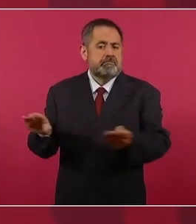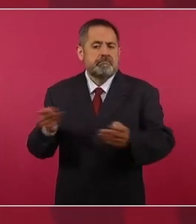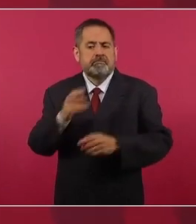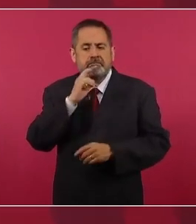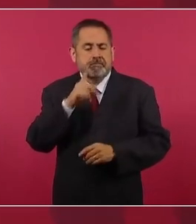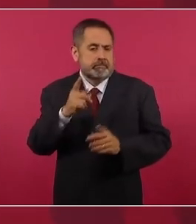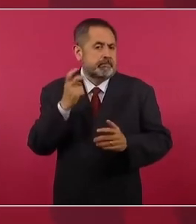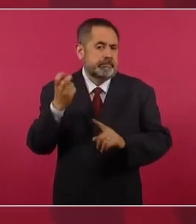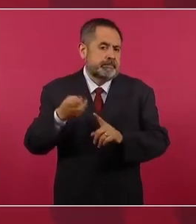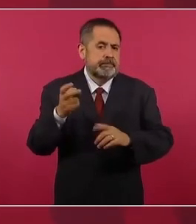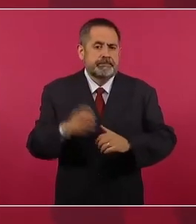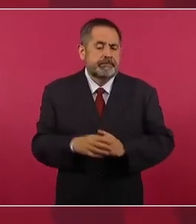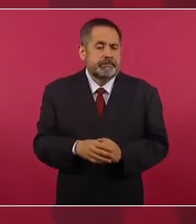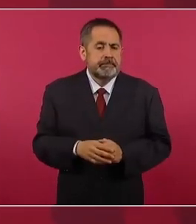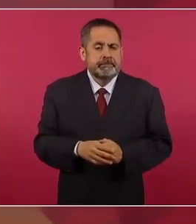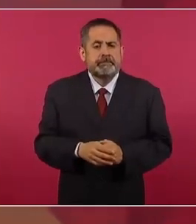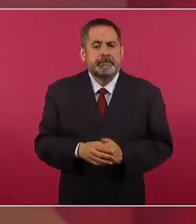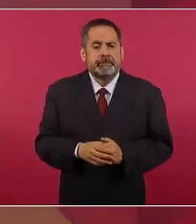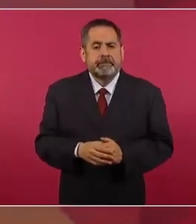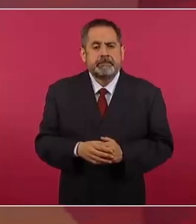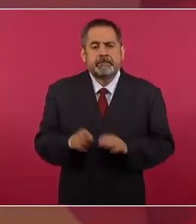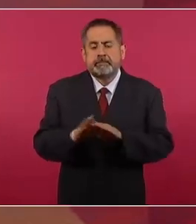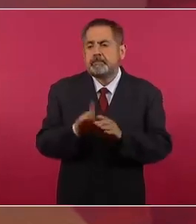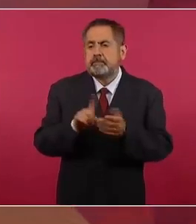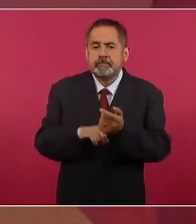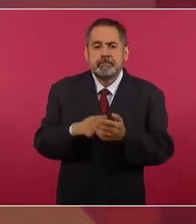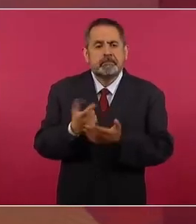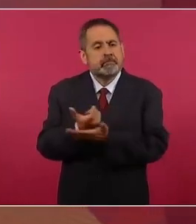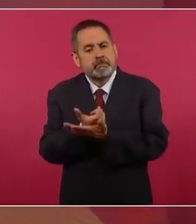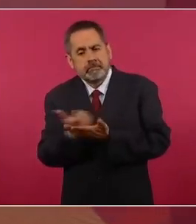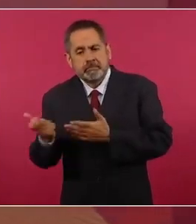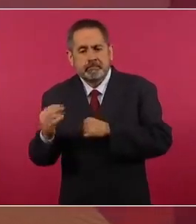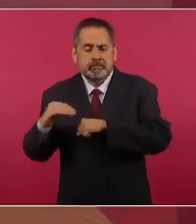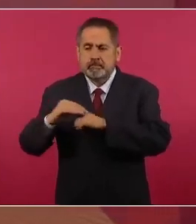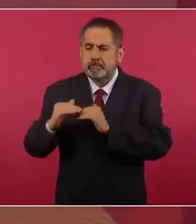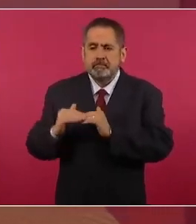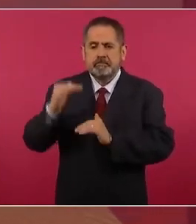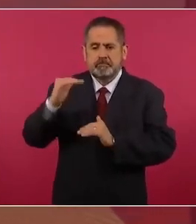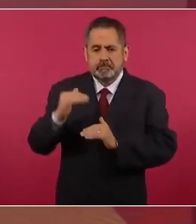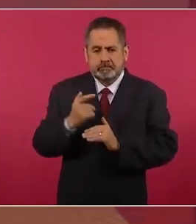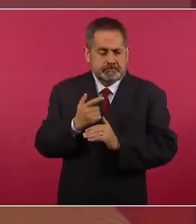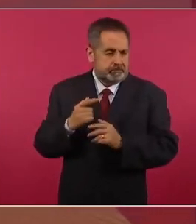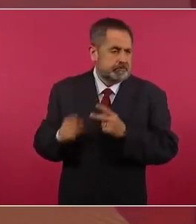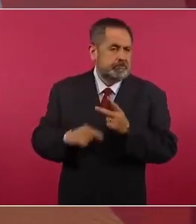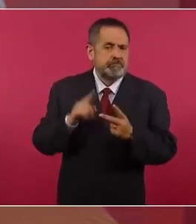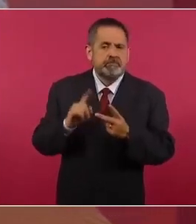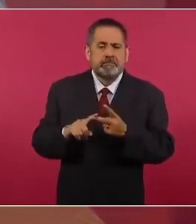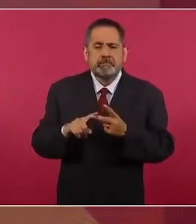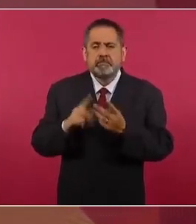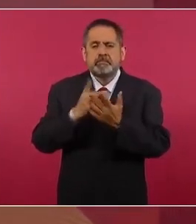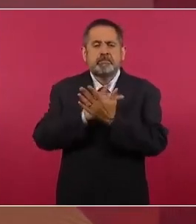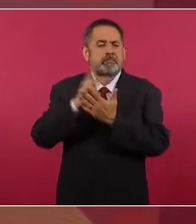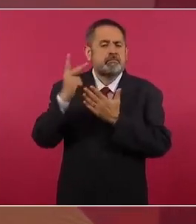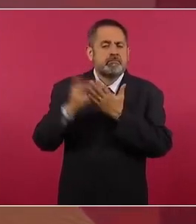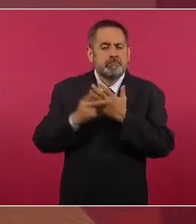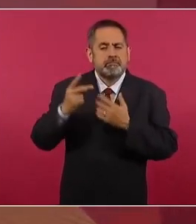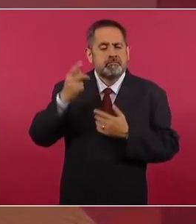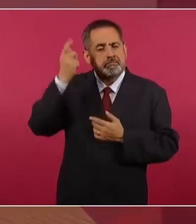mediante aumento al salario mediante los programas